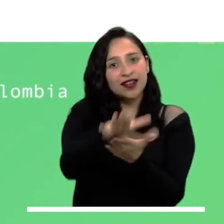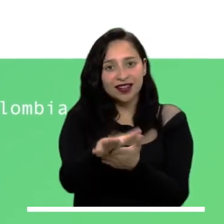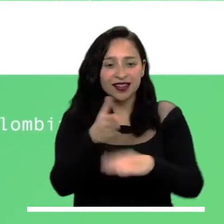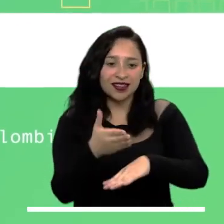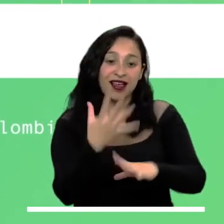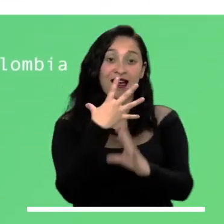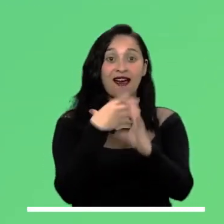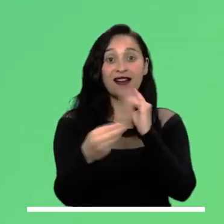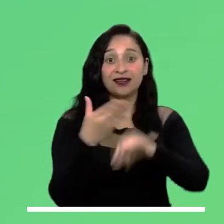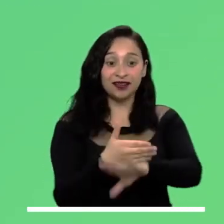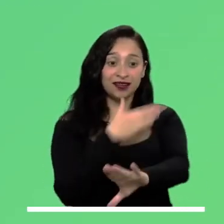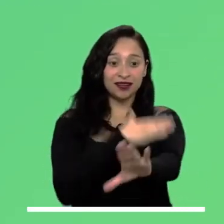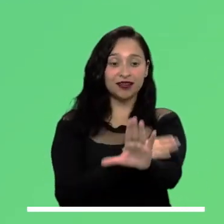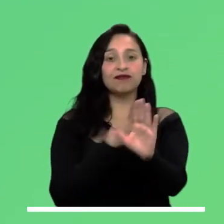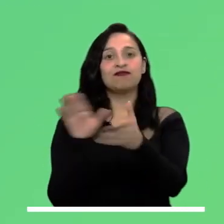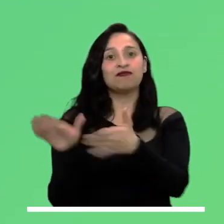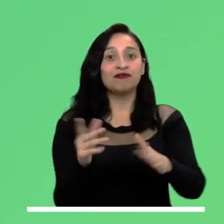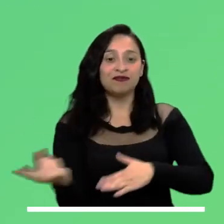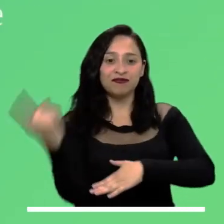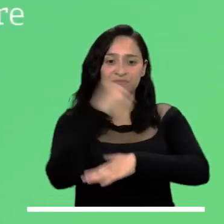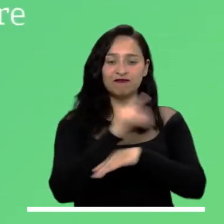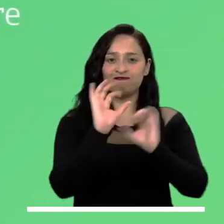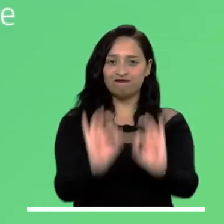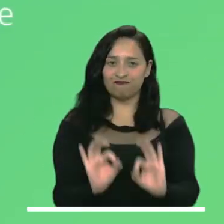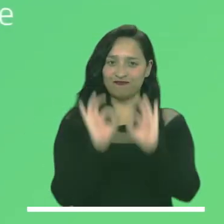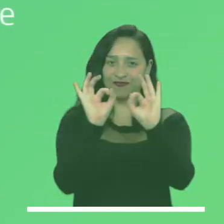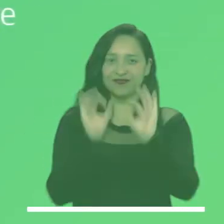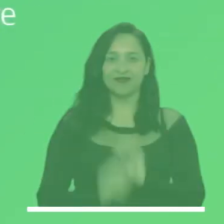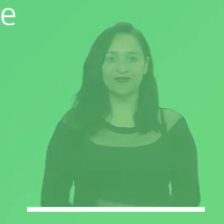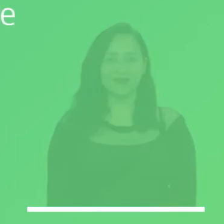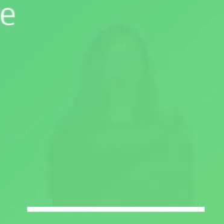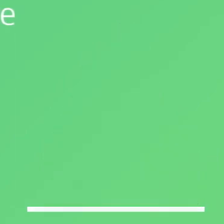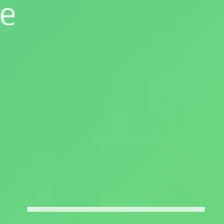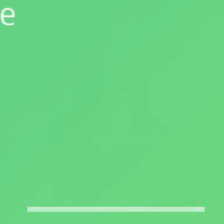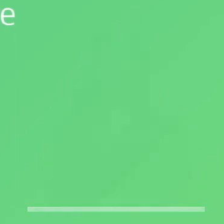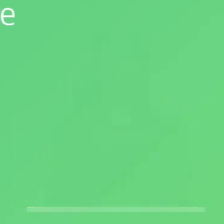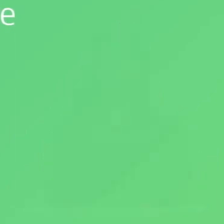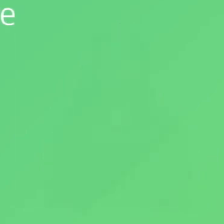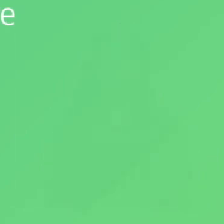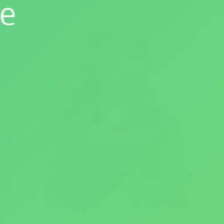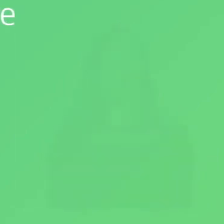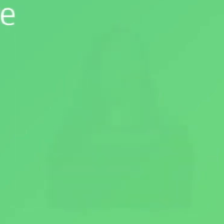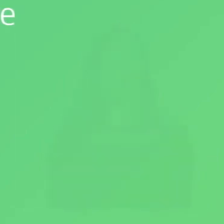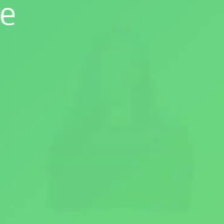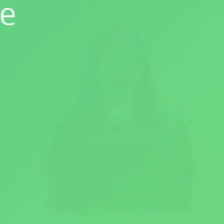de interés. Descárguela gratis. Planee su día y tome las mejores decisiones. Planee día. Gracias.